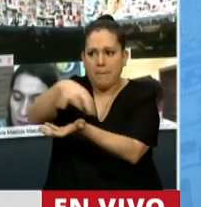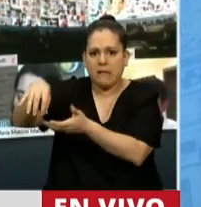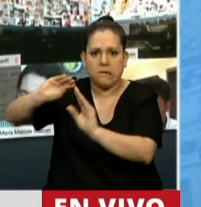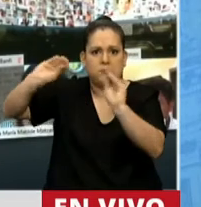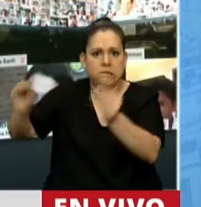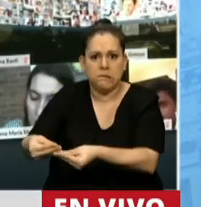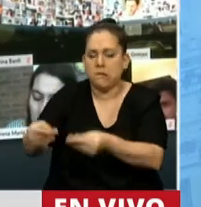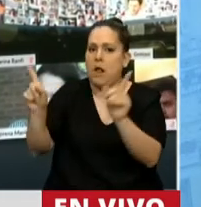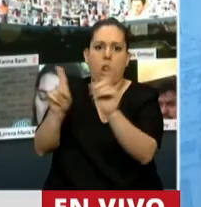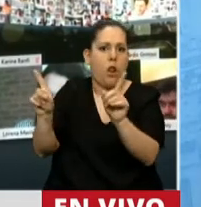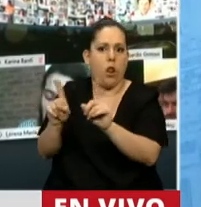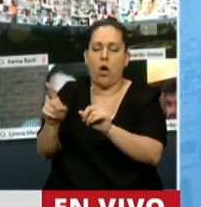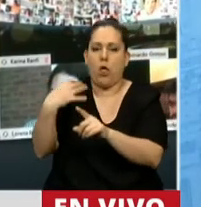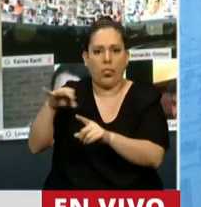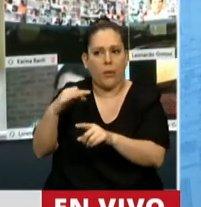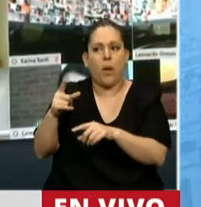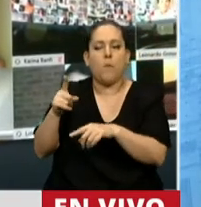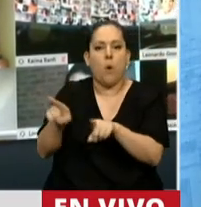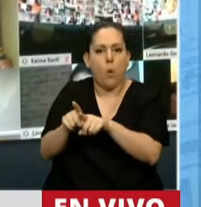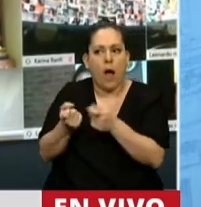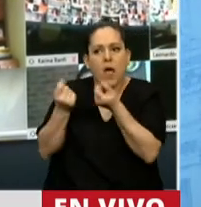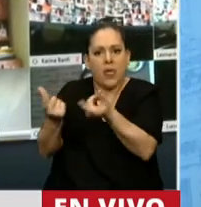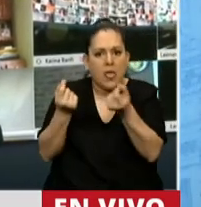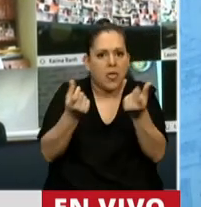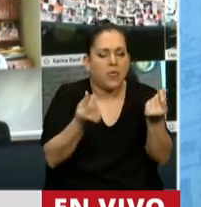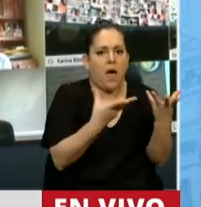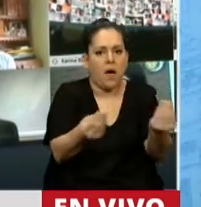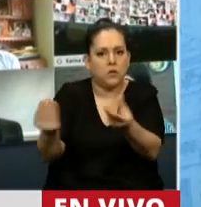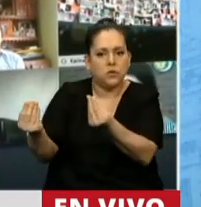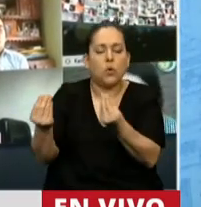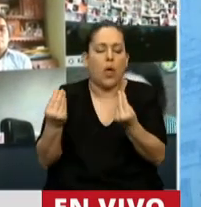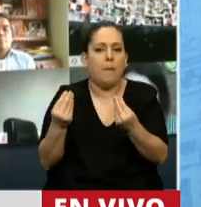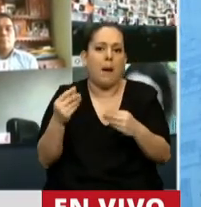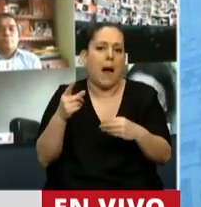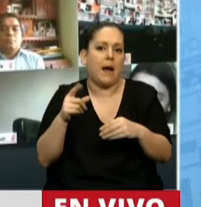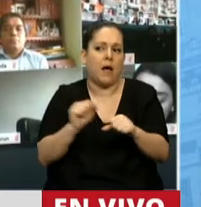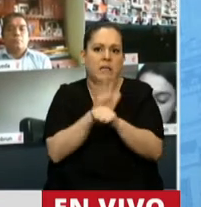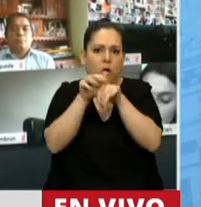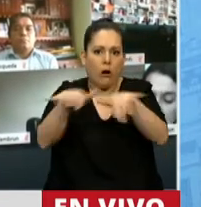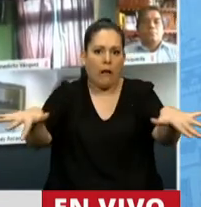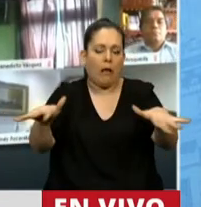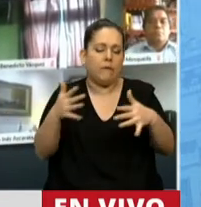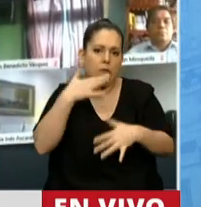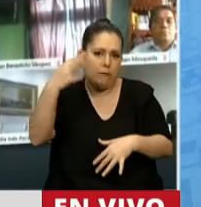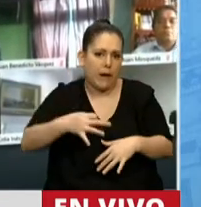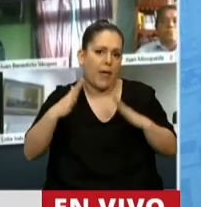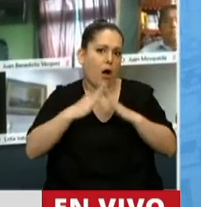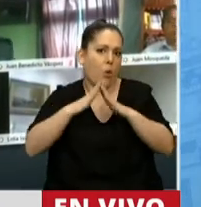puede tratar de evitar en el medio de esta pandemia que se ha convertido en una cuarentena